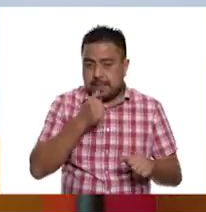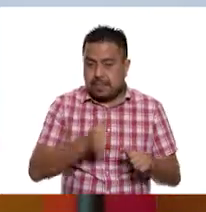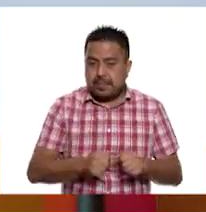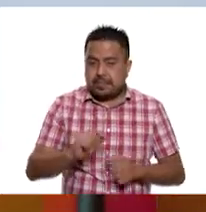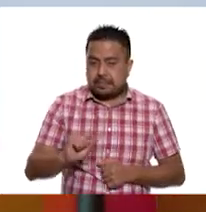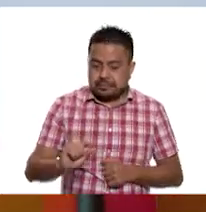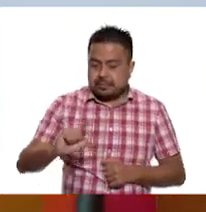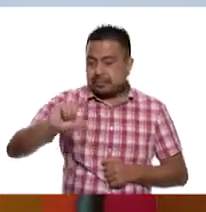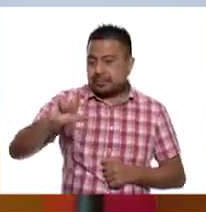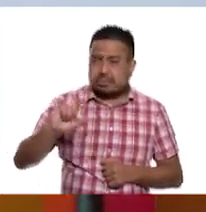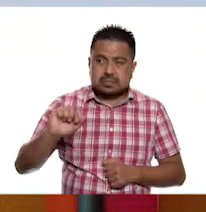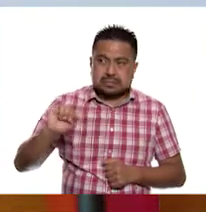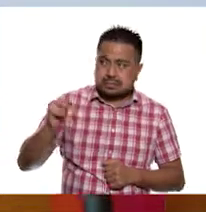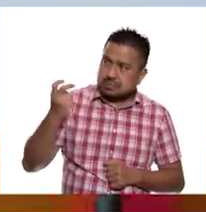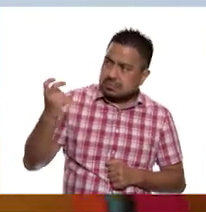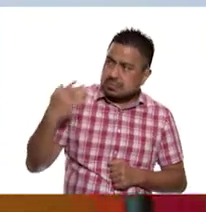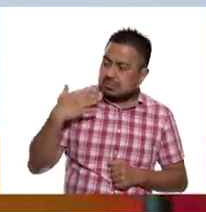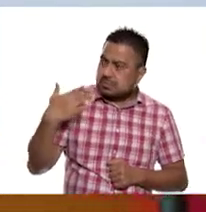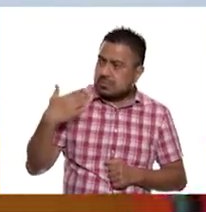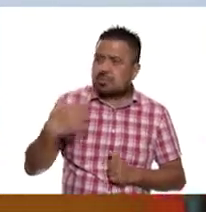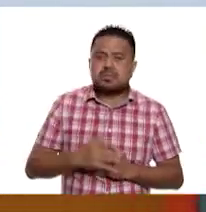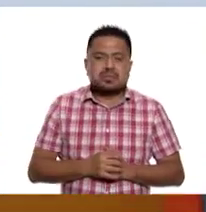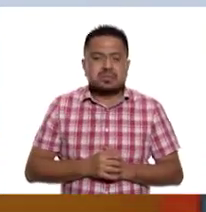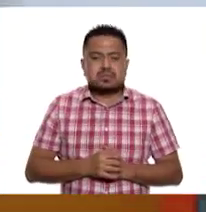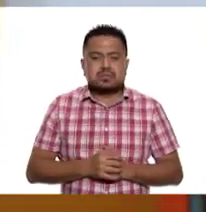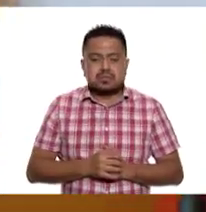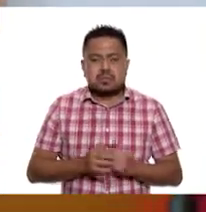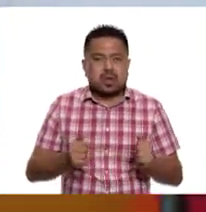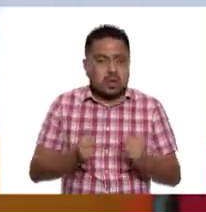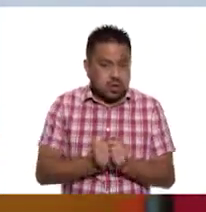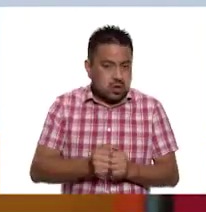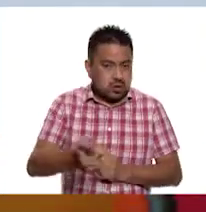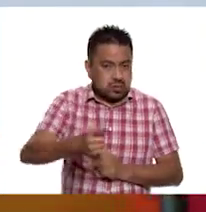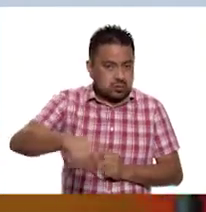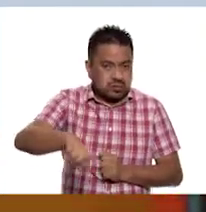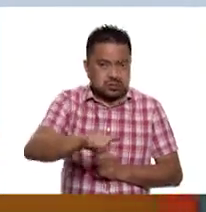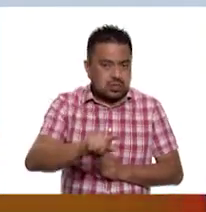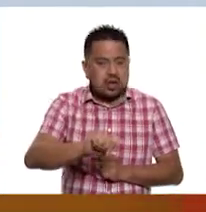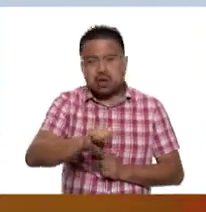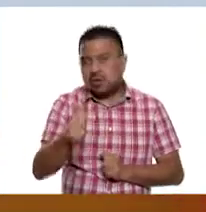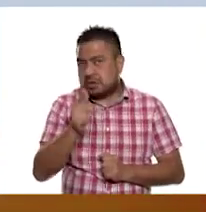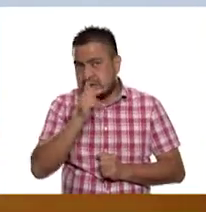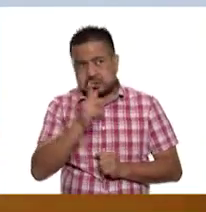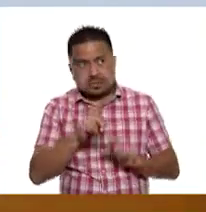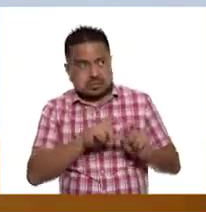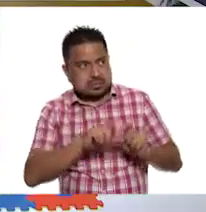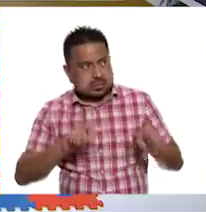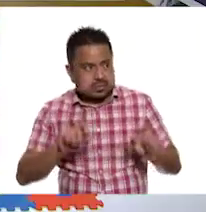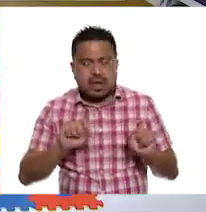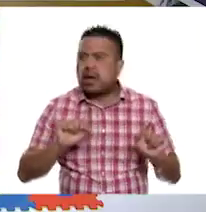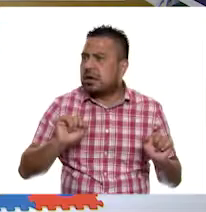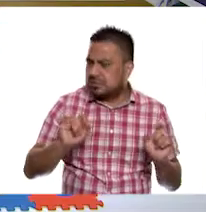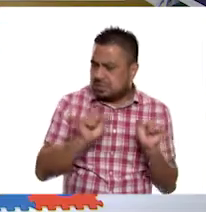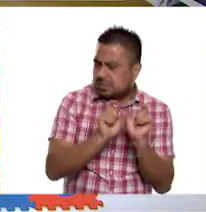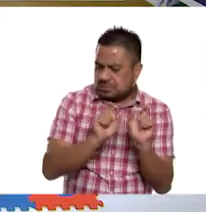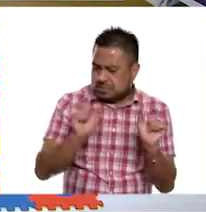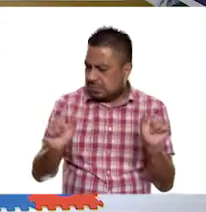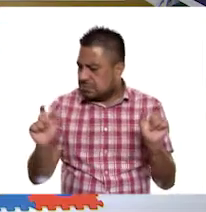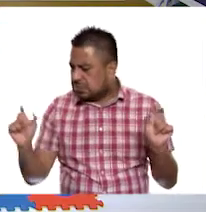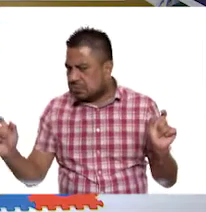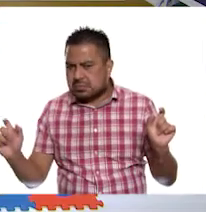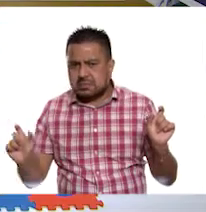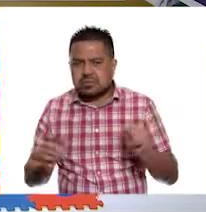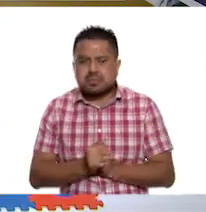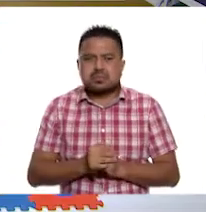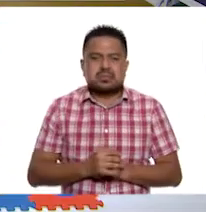Ahí lo está usando. Muy bien. Con ustedes... Es otra palabra. Ajá. Ah, muy bien. Ustedes.